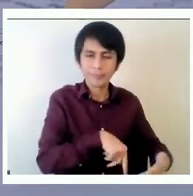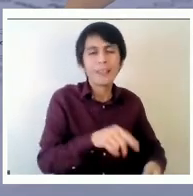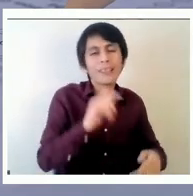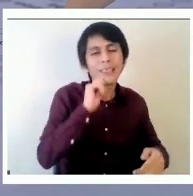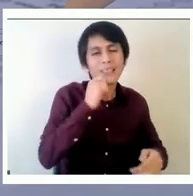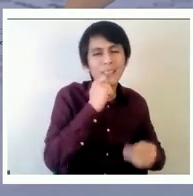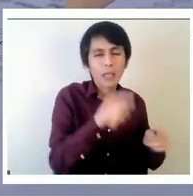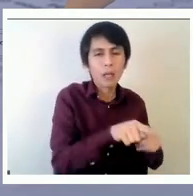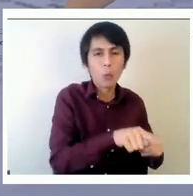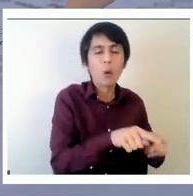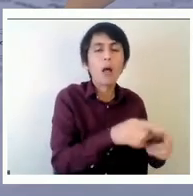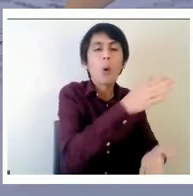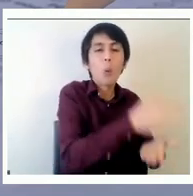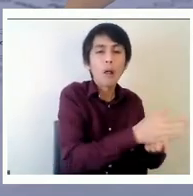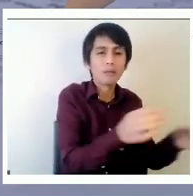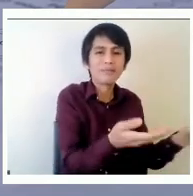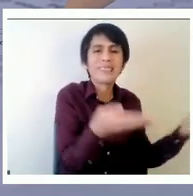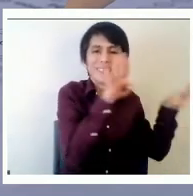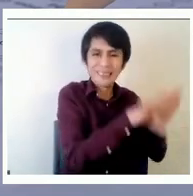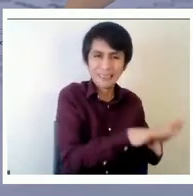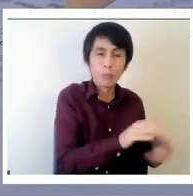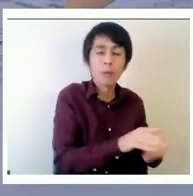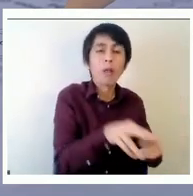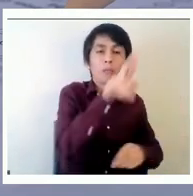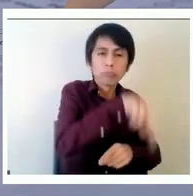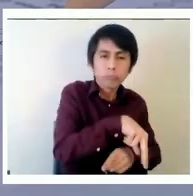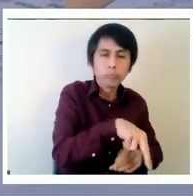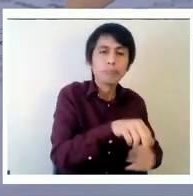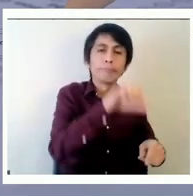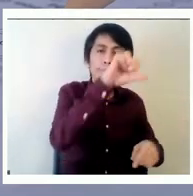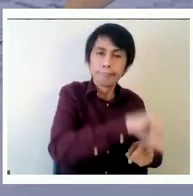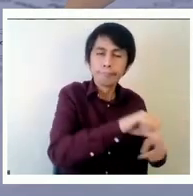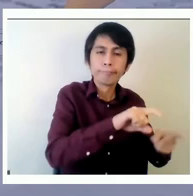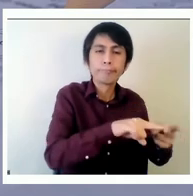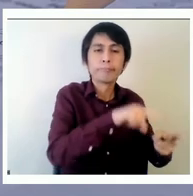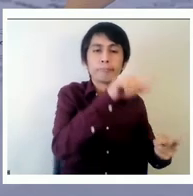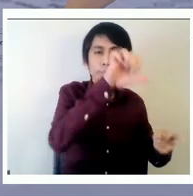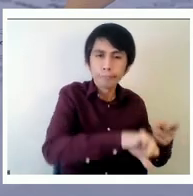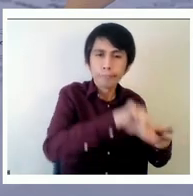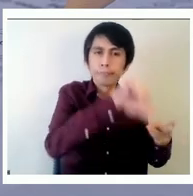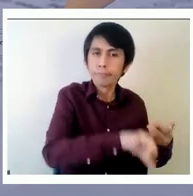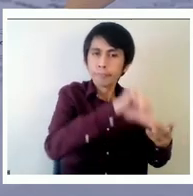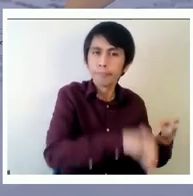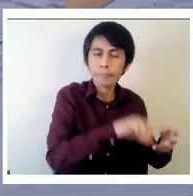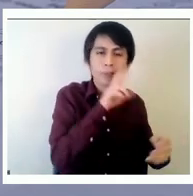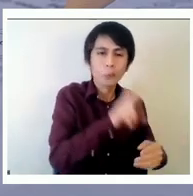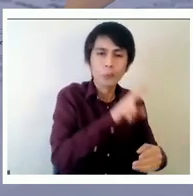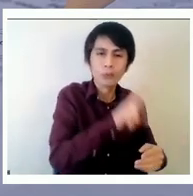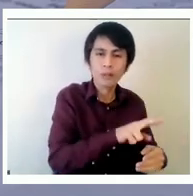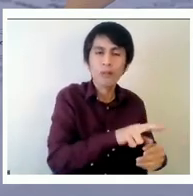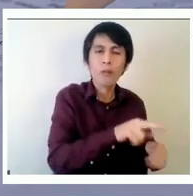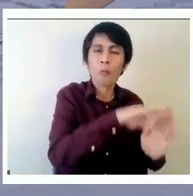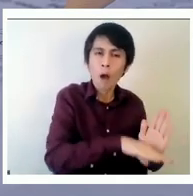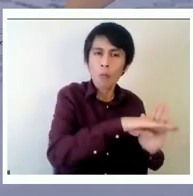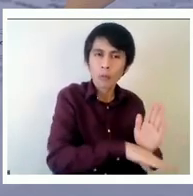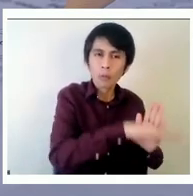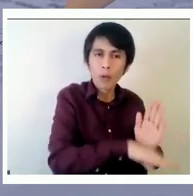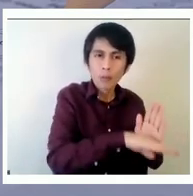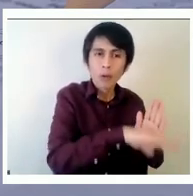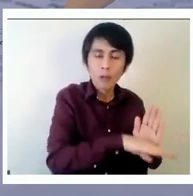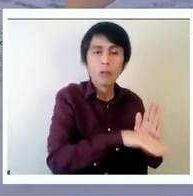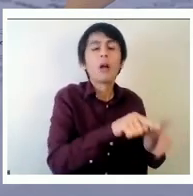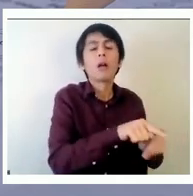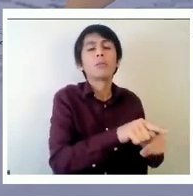persistente clasificación baja en resultados controlando por nivel socioeconómico hasta cierto